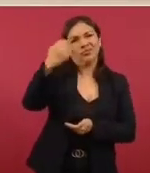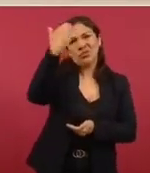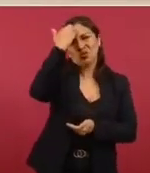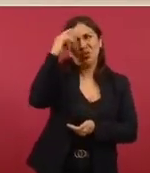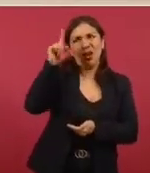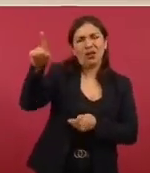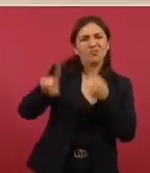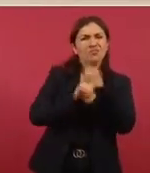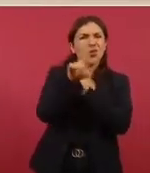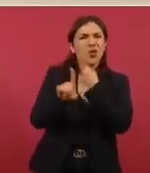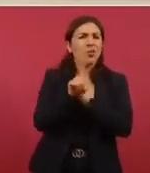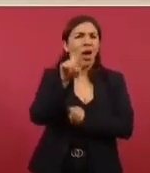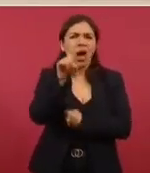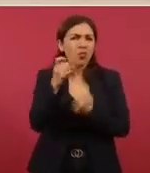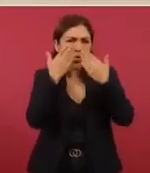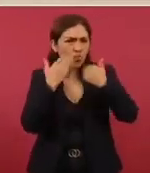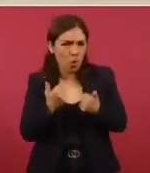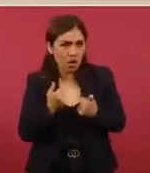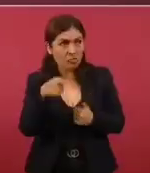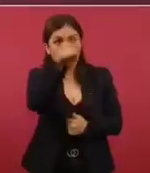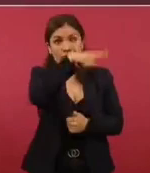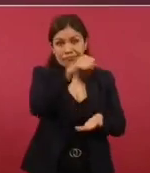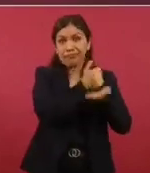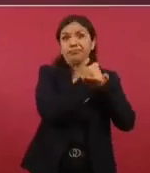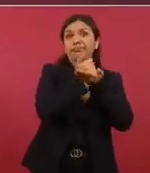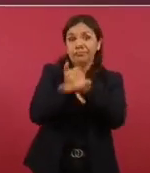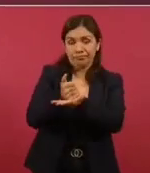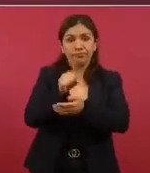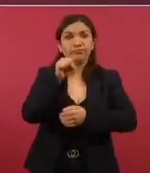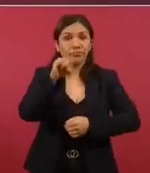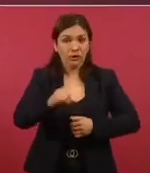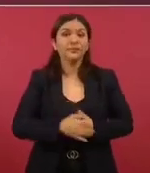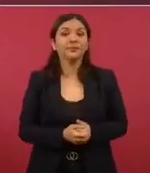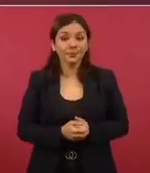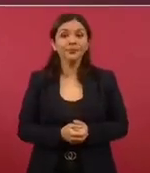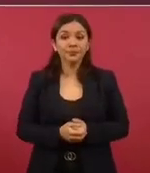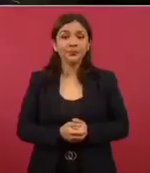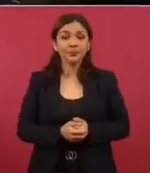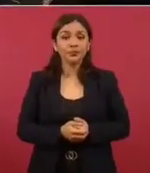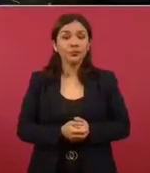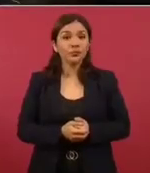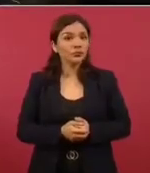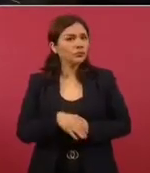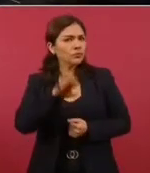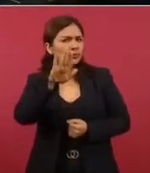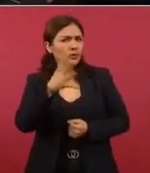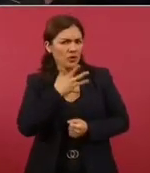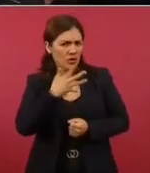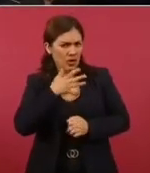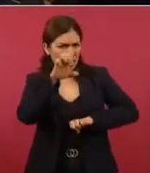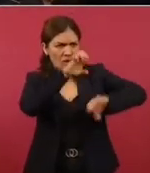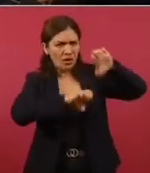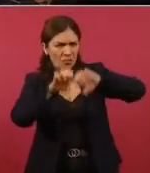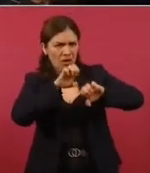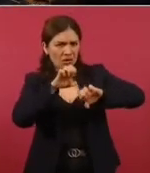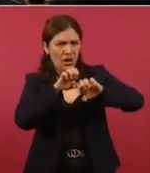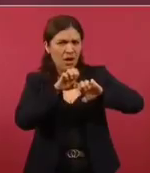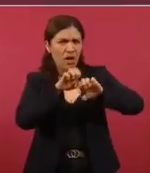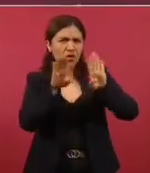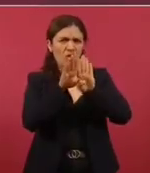ellos van a ayudar en este sentido. ¿Plantas remotas? No quiero